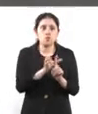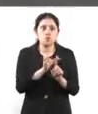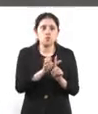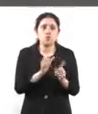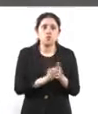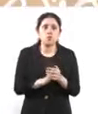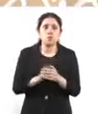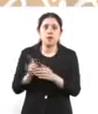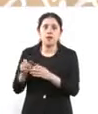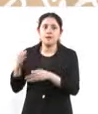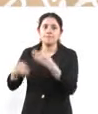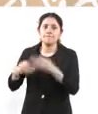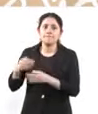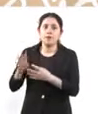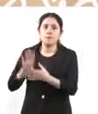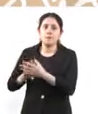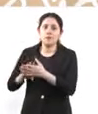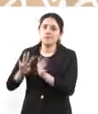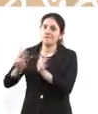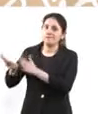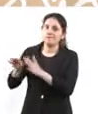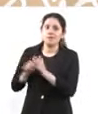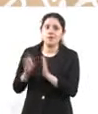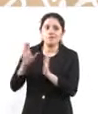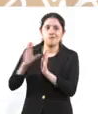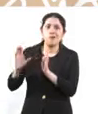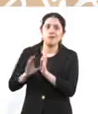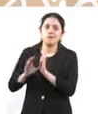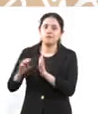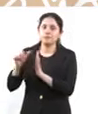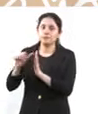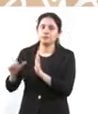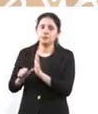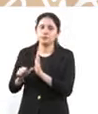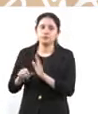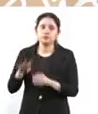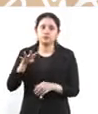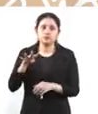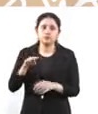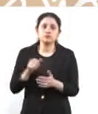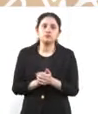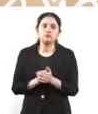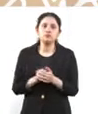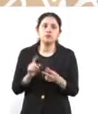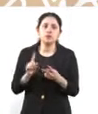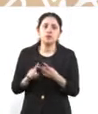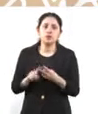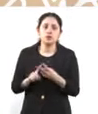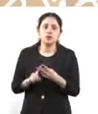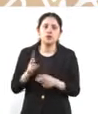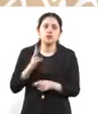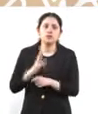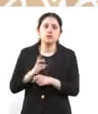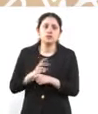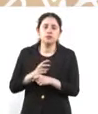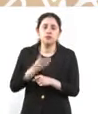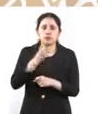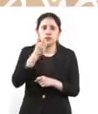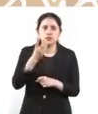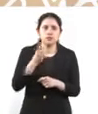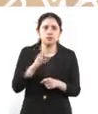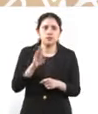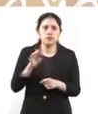para los delitos que están establecidos en el 19 constitucional. Y lo segundo es que quieren quitar el tema de las factureras.